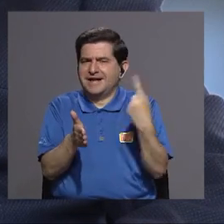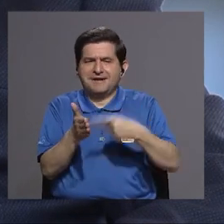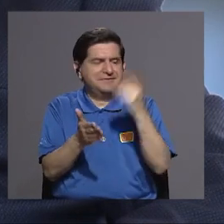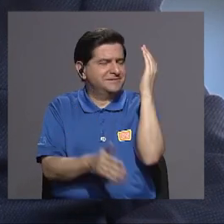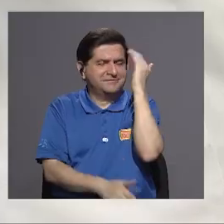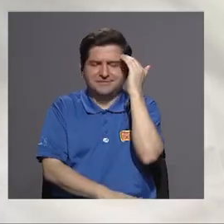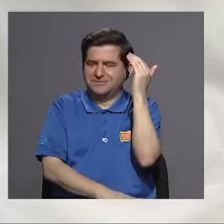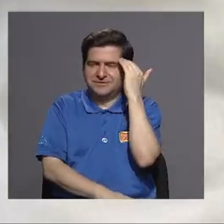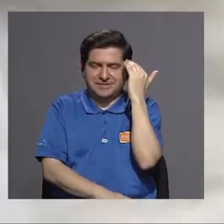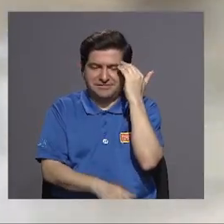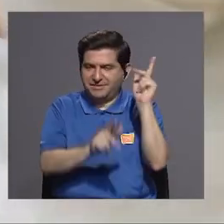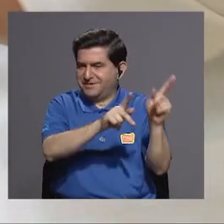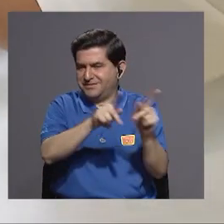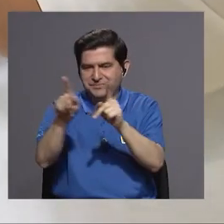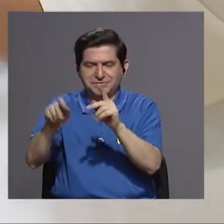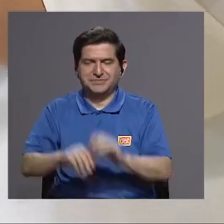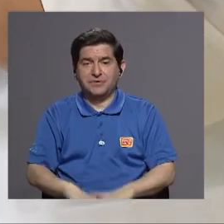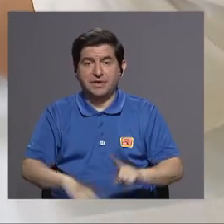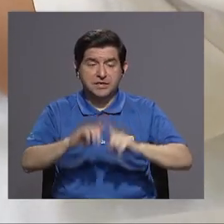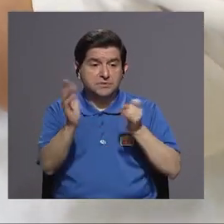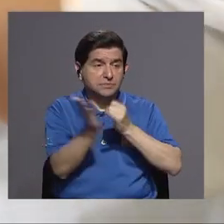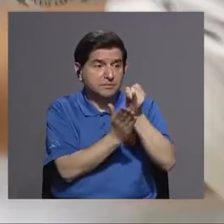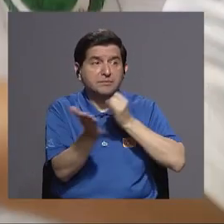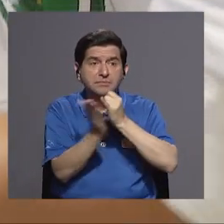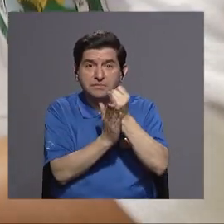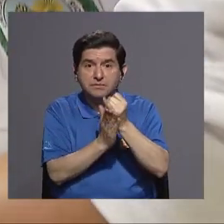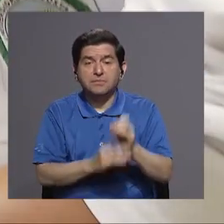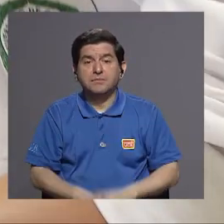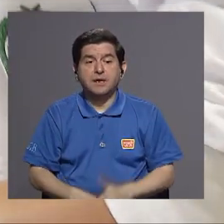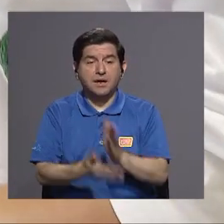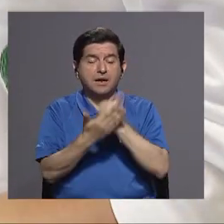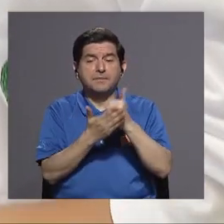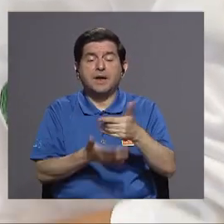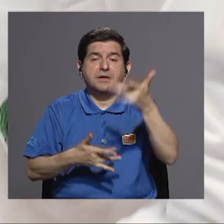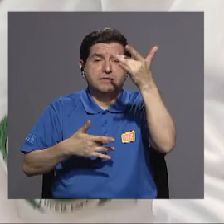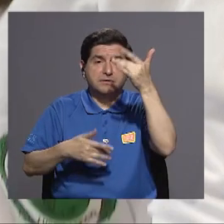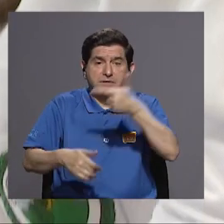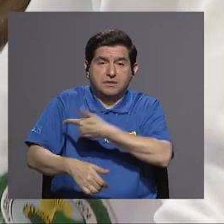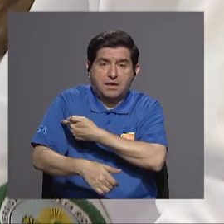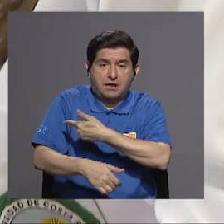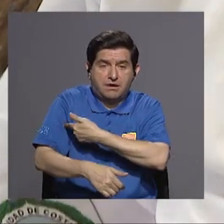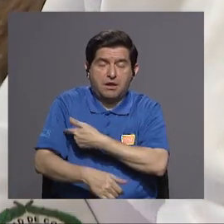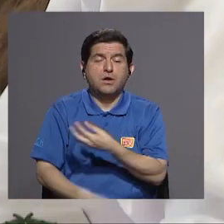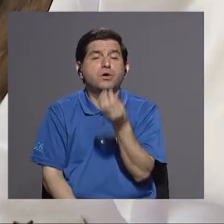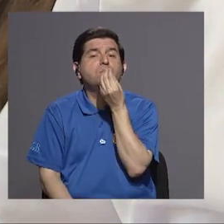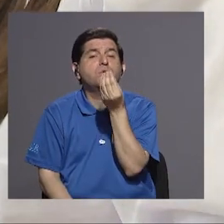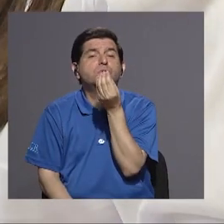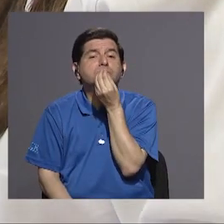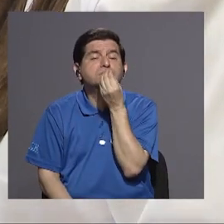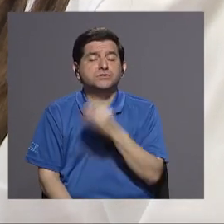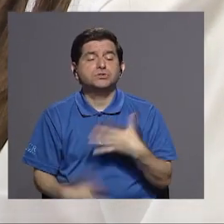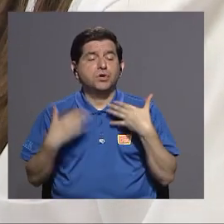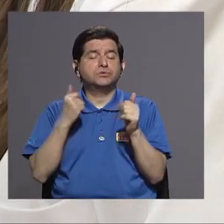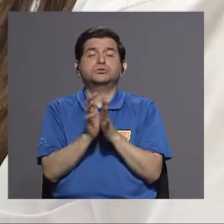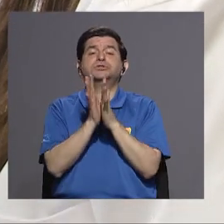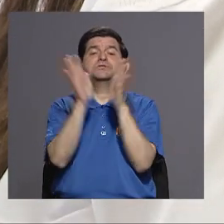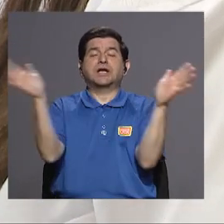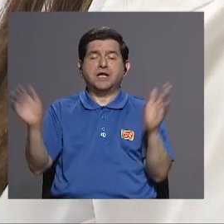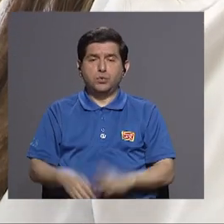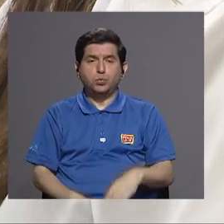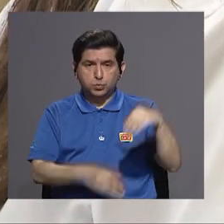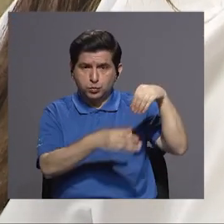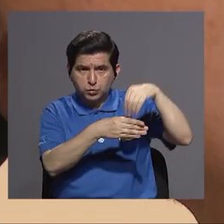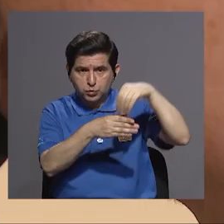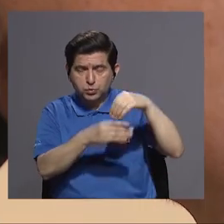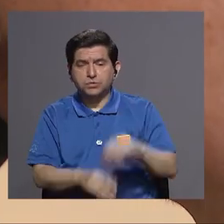veces no se conocen pero a esa investigación en la parte de enfermería en la parte de nutrición en la parte de salud pública hacen